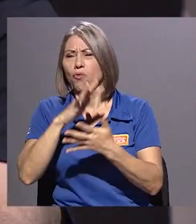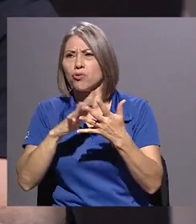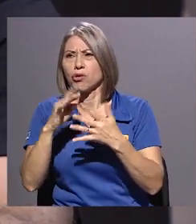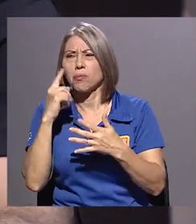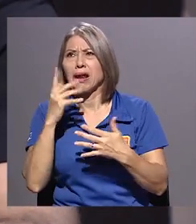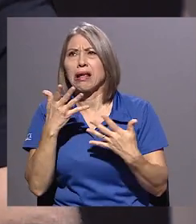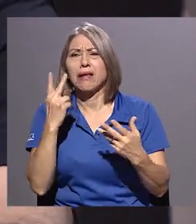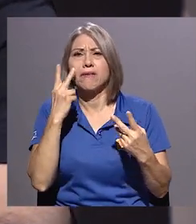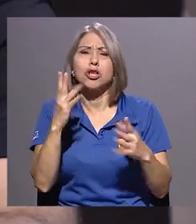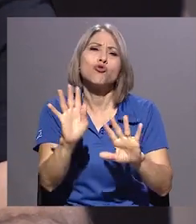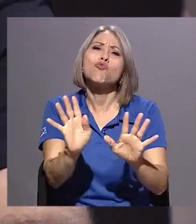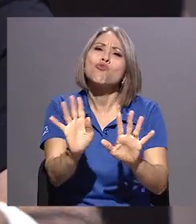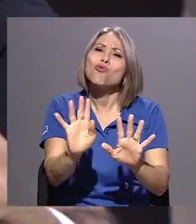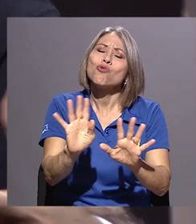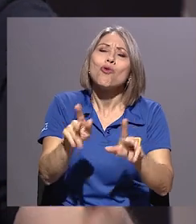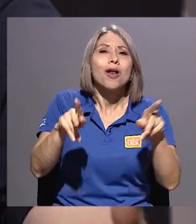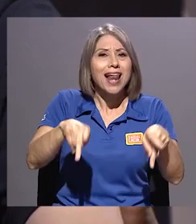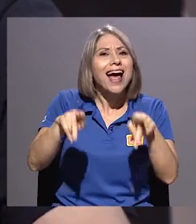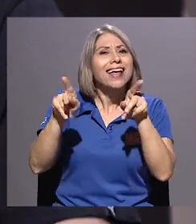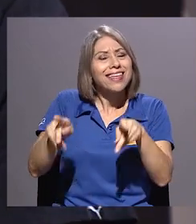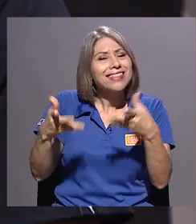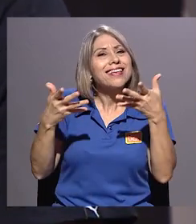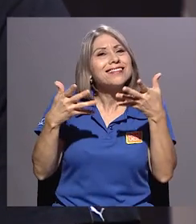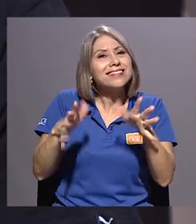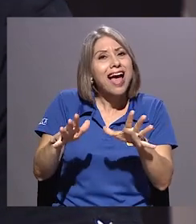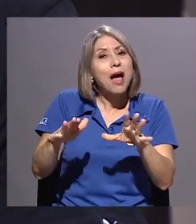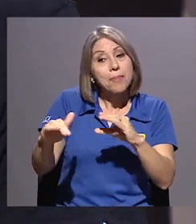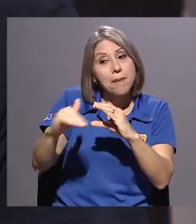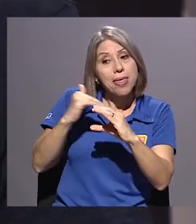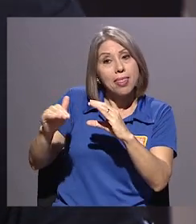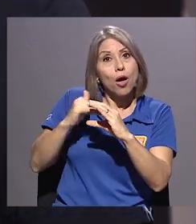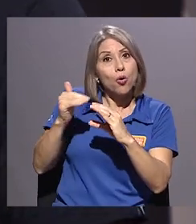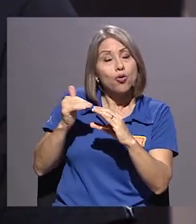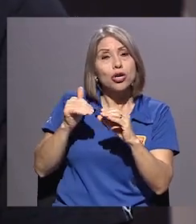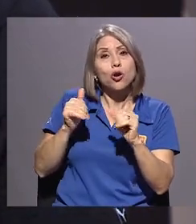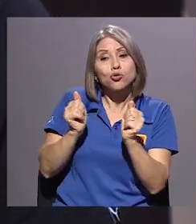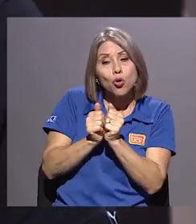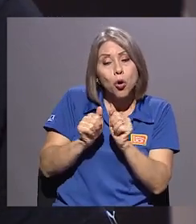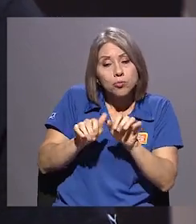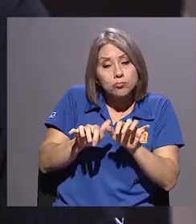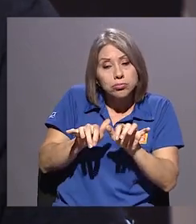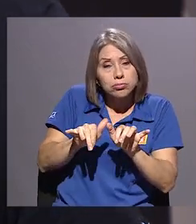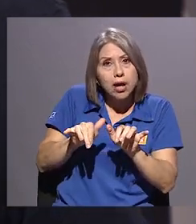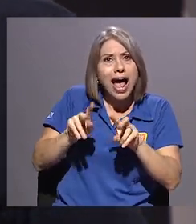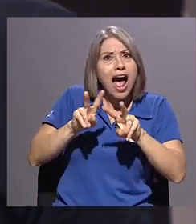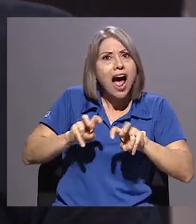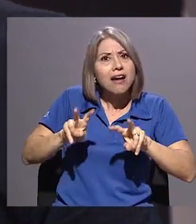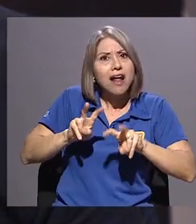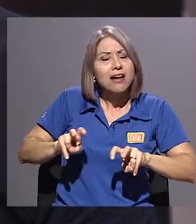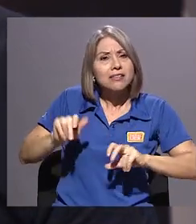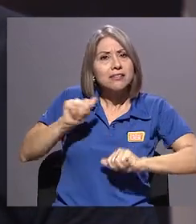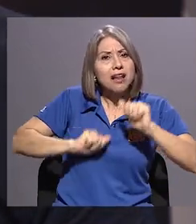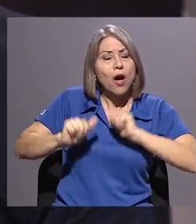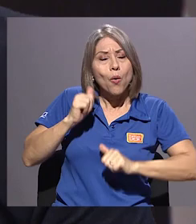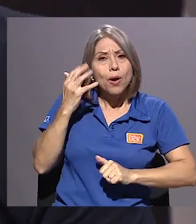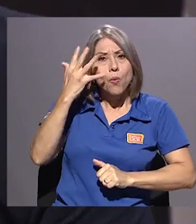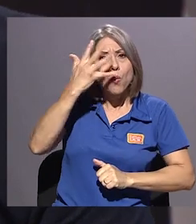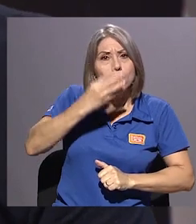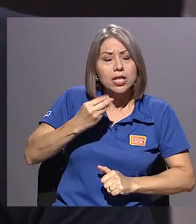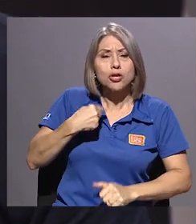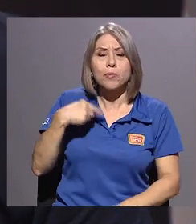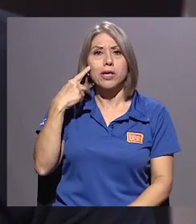inclusive me han mandado correos con análisis de la obra, interesantísimos de cosas, que yo dije, qué bonita construcción.